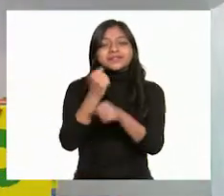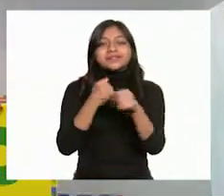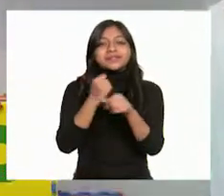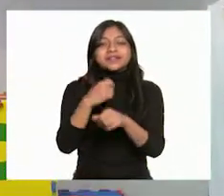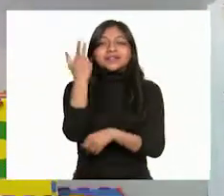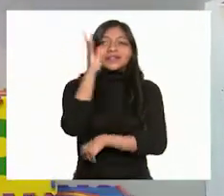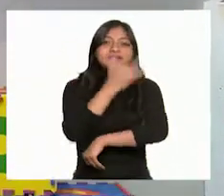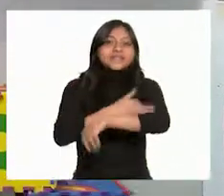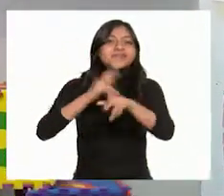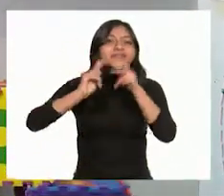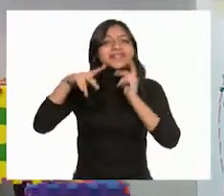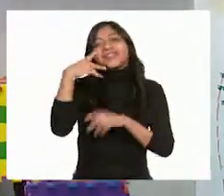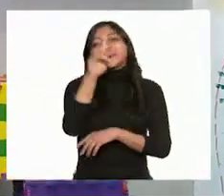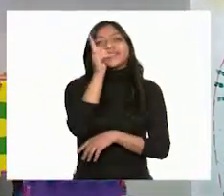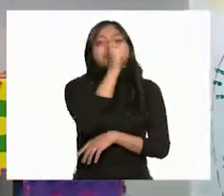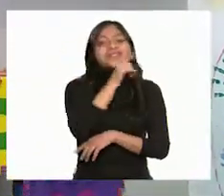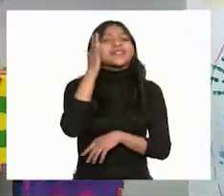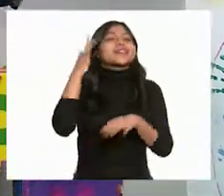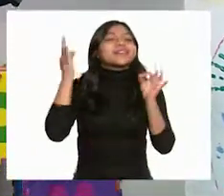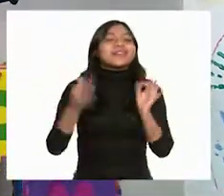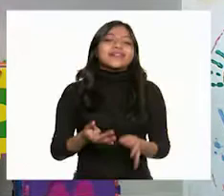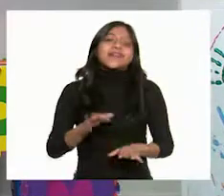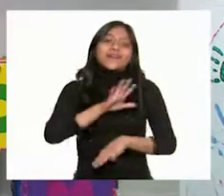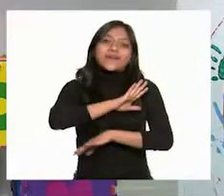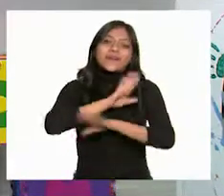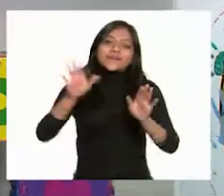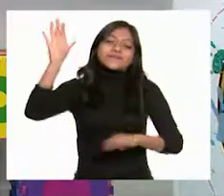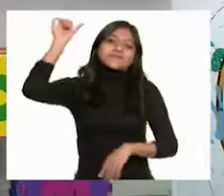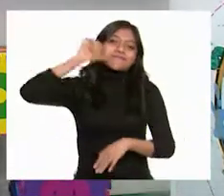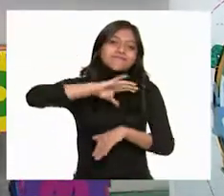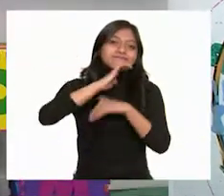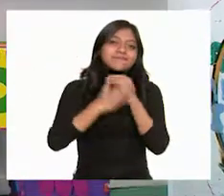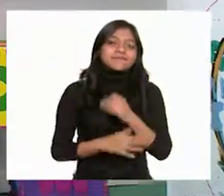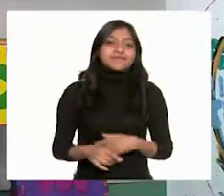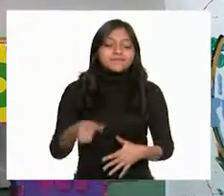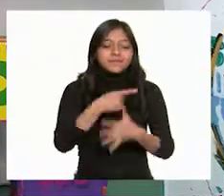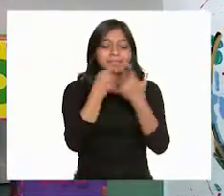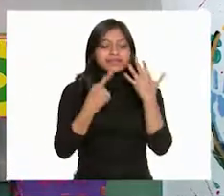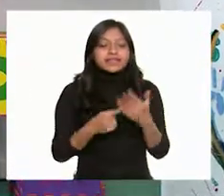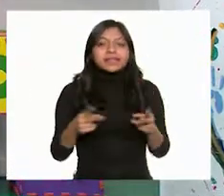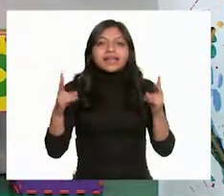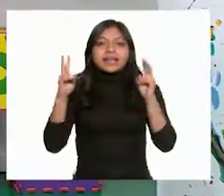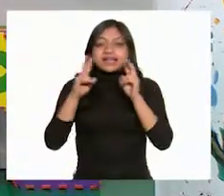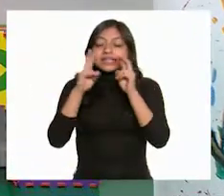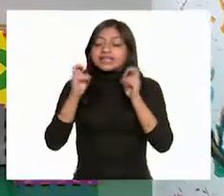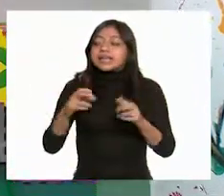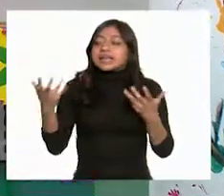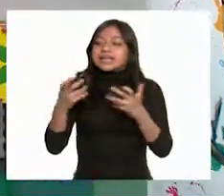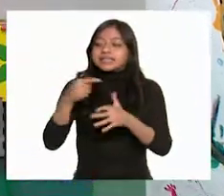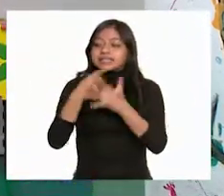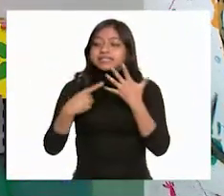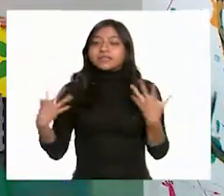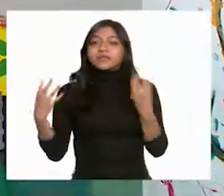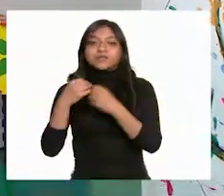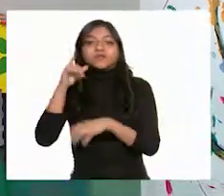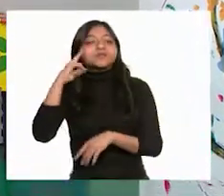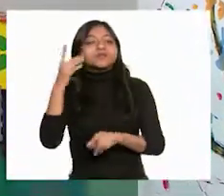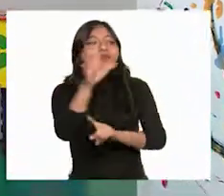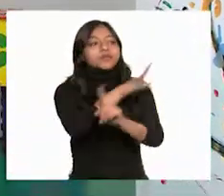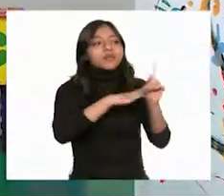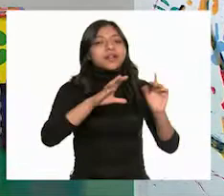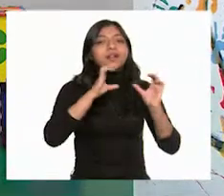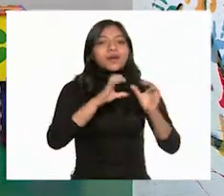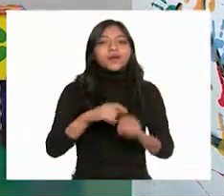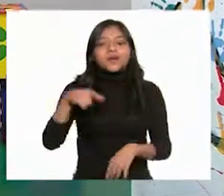y platica con tu familia en tu lengua materna. Por hoy, hemos terminado con acciones colectivas para mejorar el medio ambiente en formación